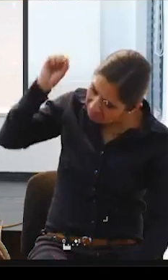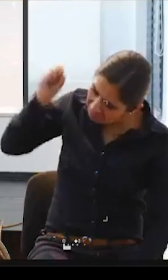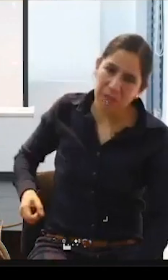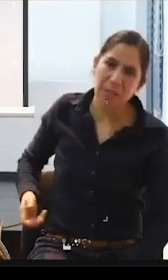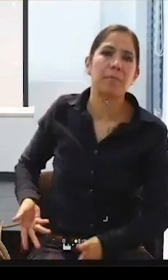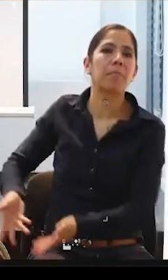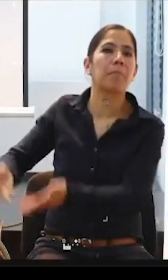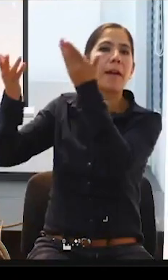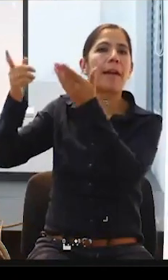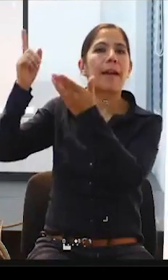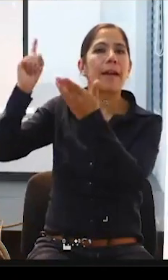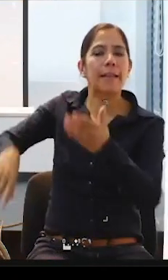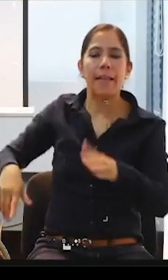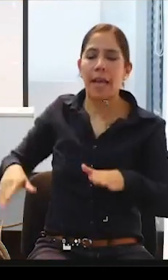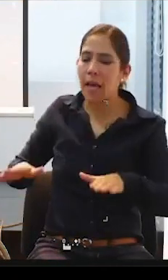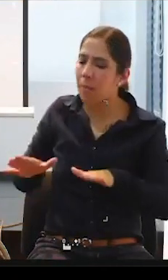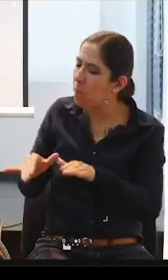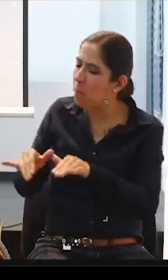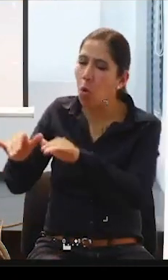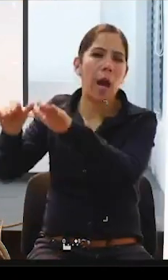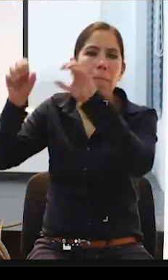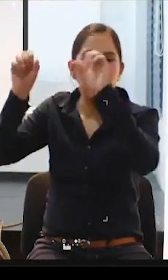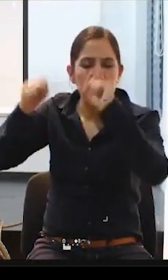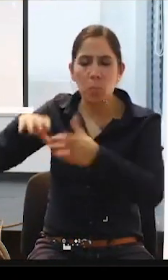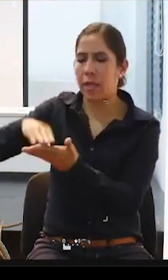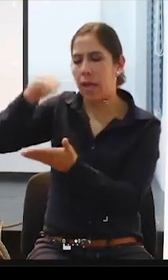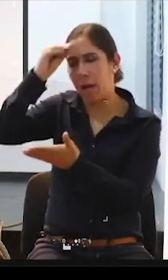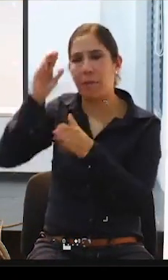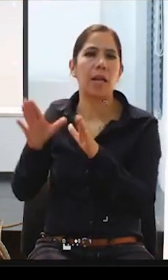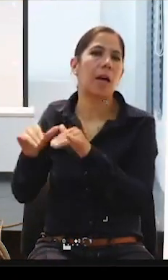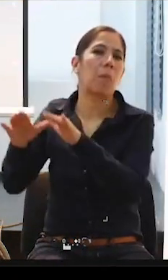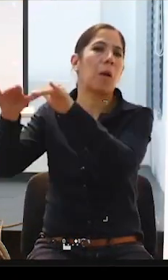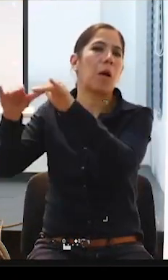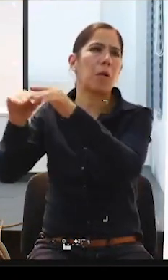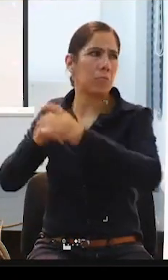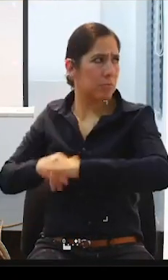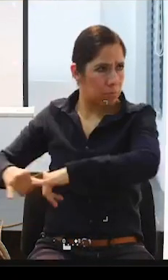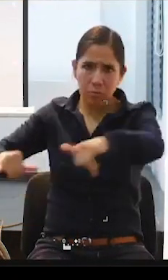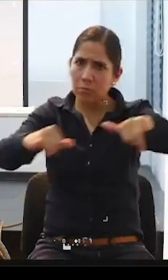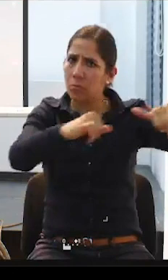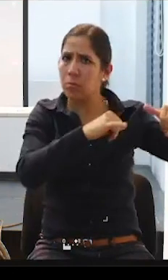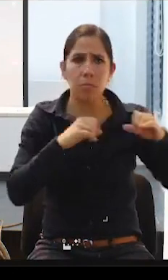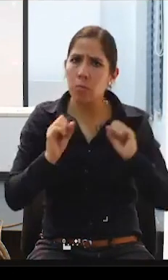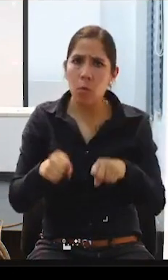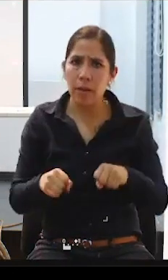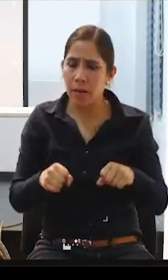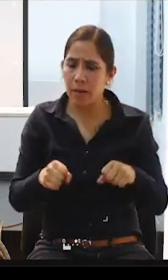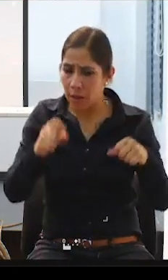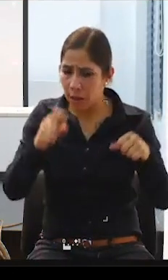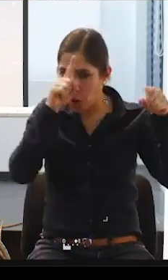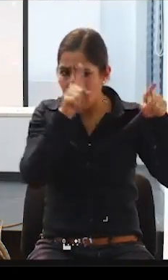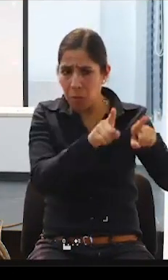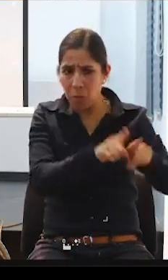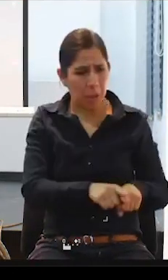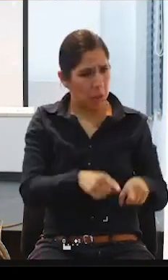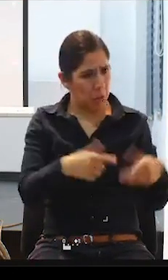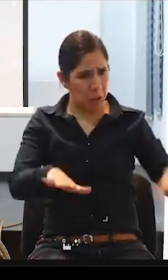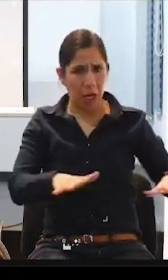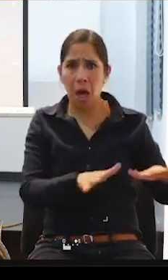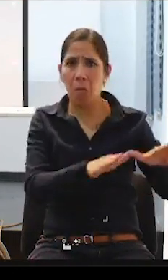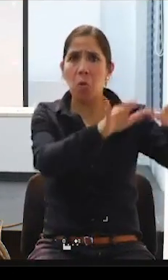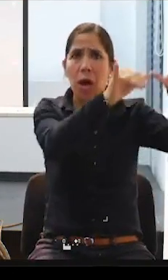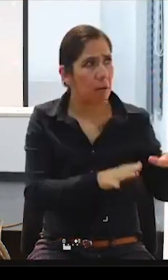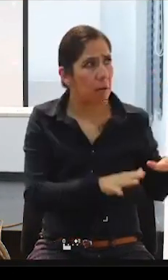que aprender a volar porque ella es igual como cualquiera de los otros de mis otros hermanos ¿verdad? y tenía que que tomar